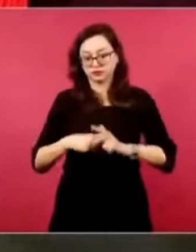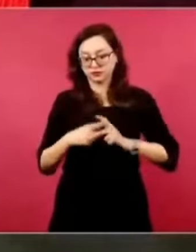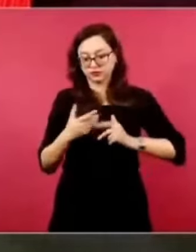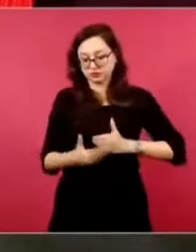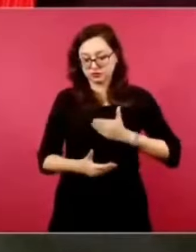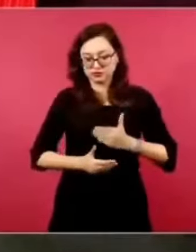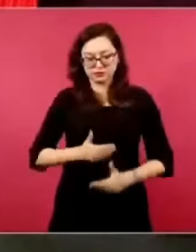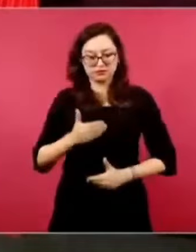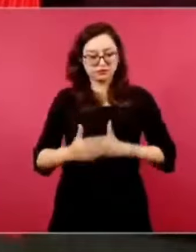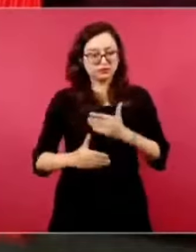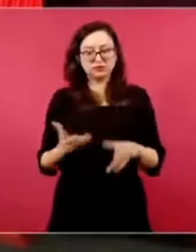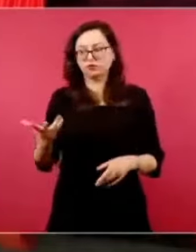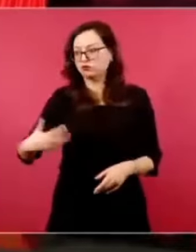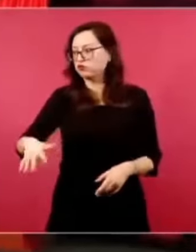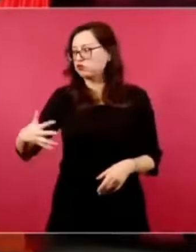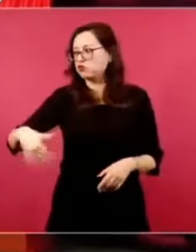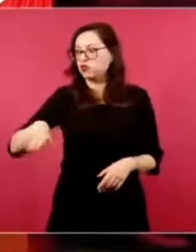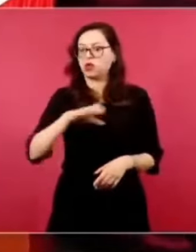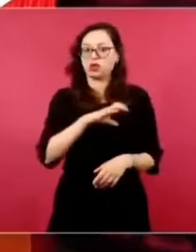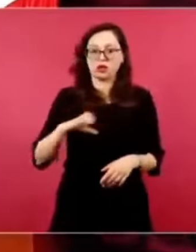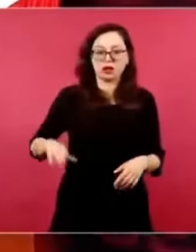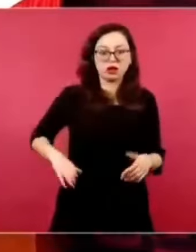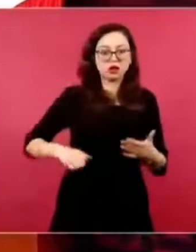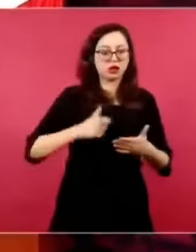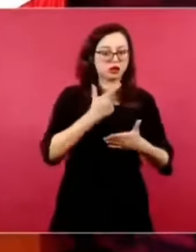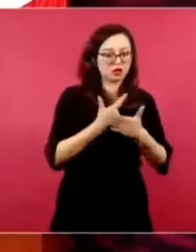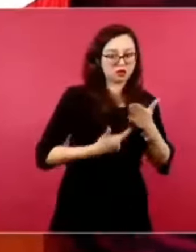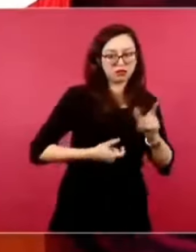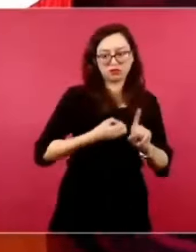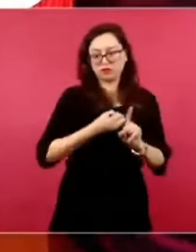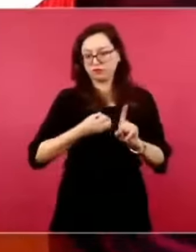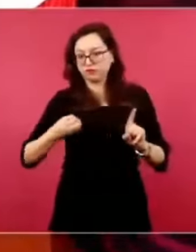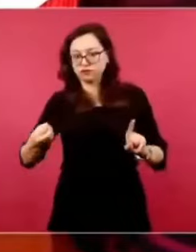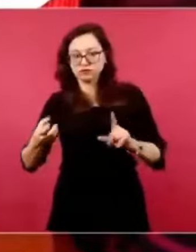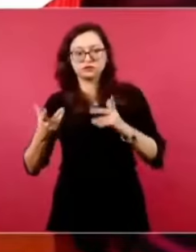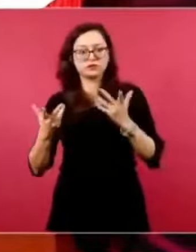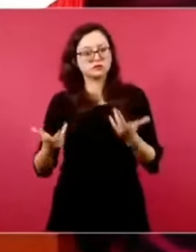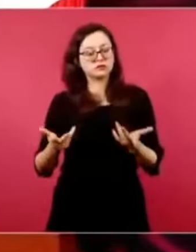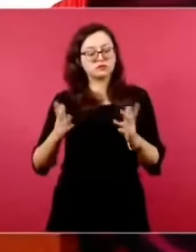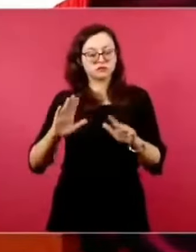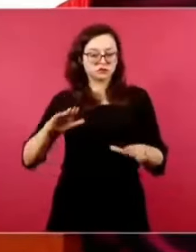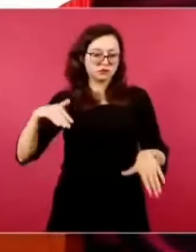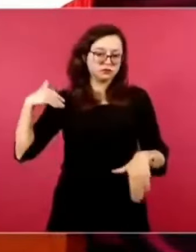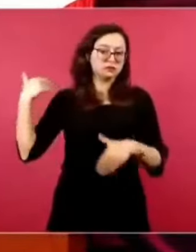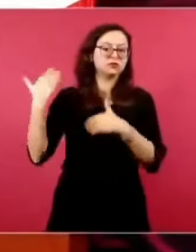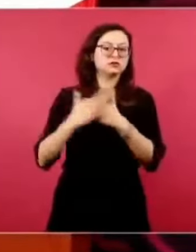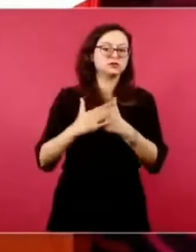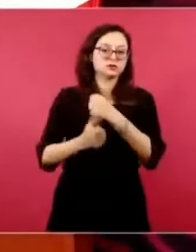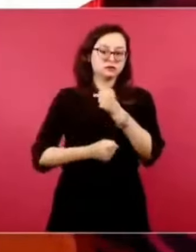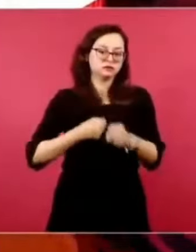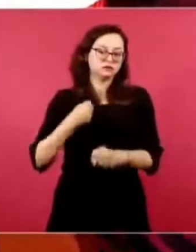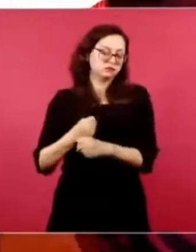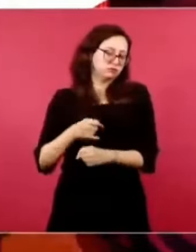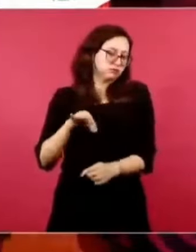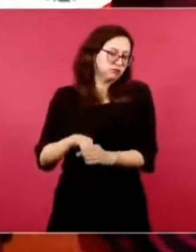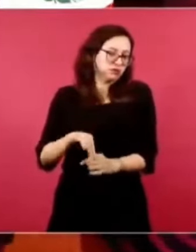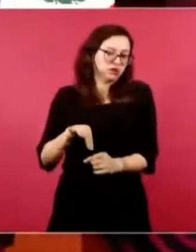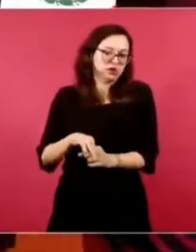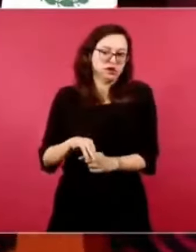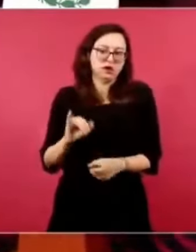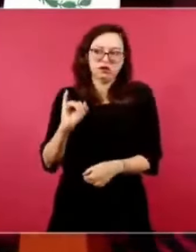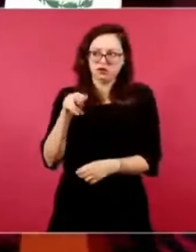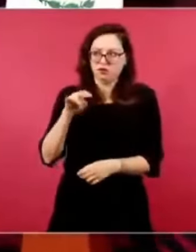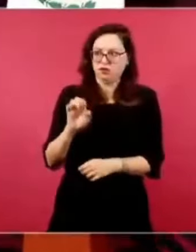y se organiza a la elección, el INE,